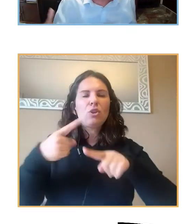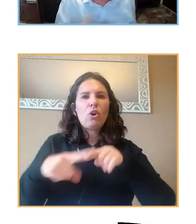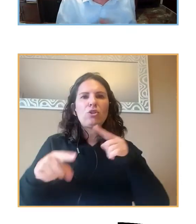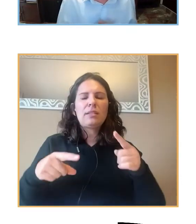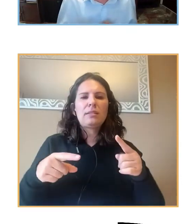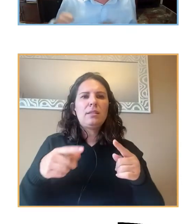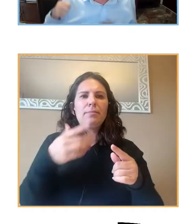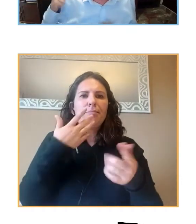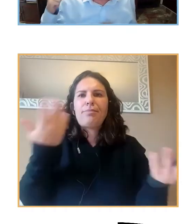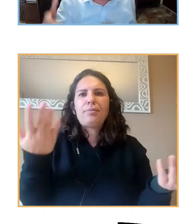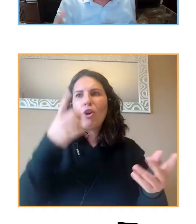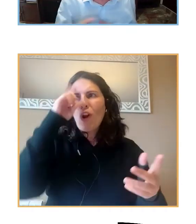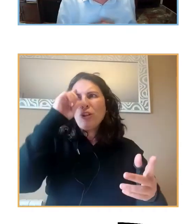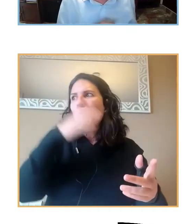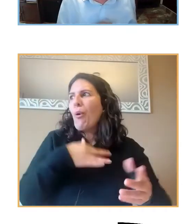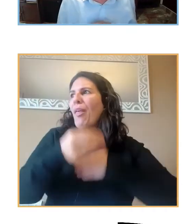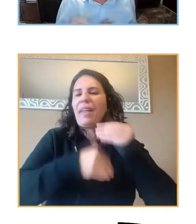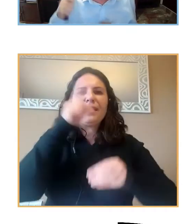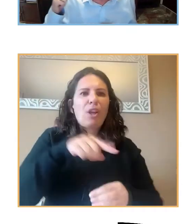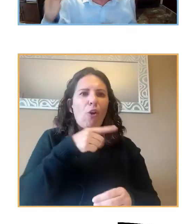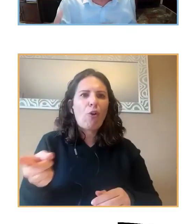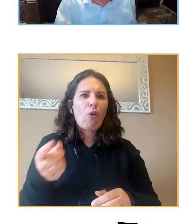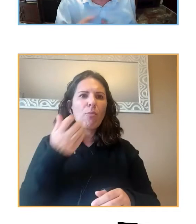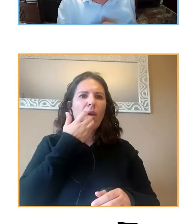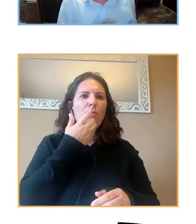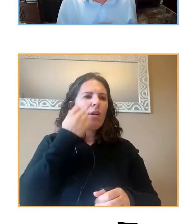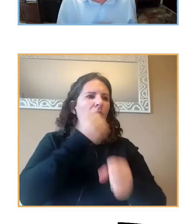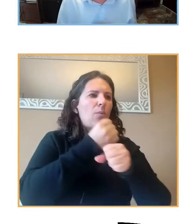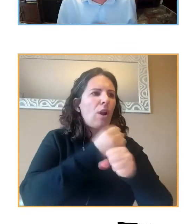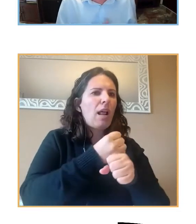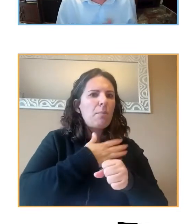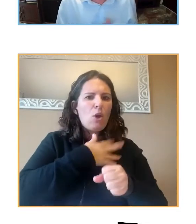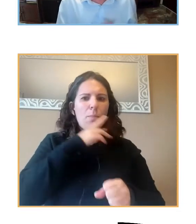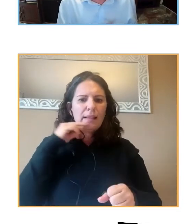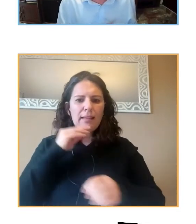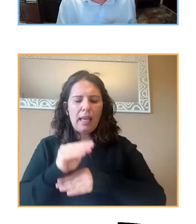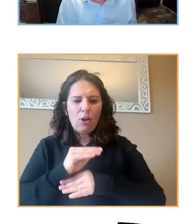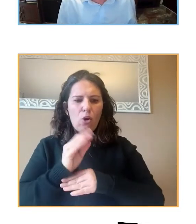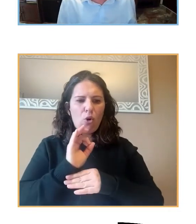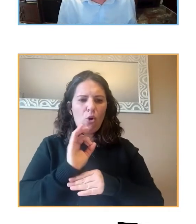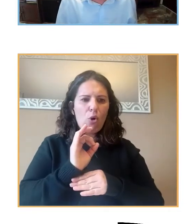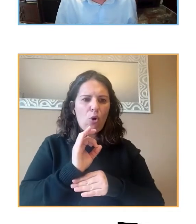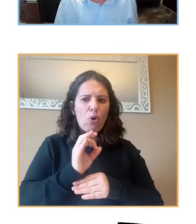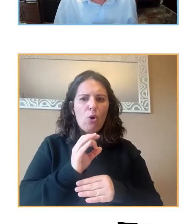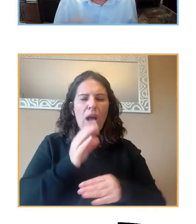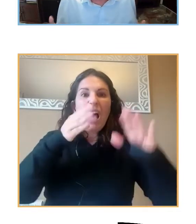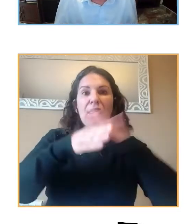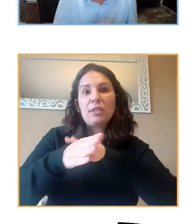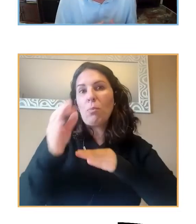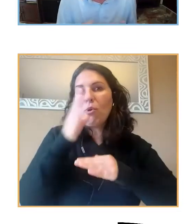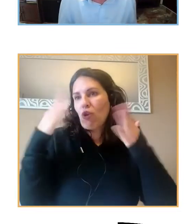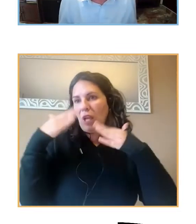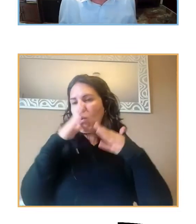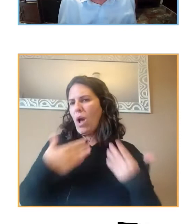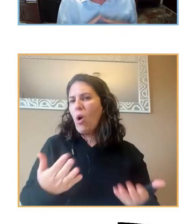el terreno laboral, si podrán mantener su puesto de trabajo o podrán acceder a un puesto de trabajo. En otras metas